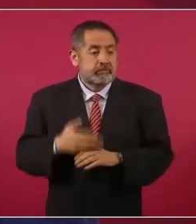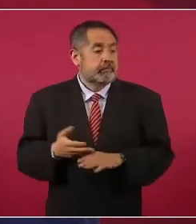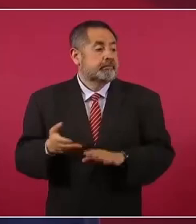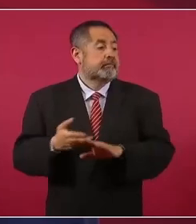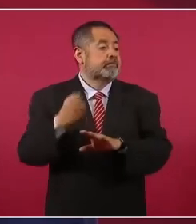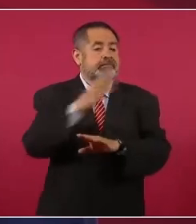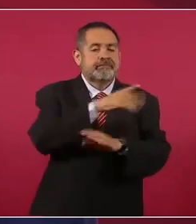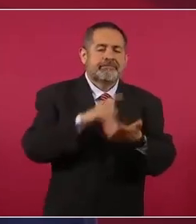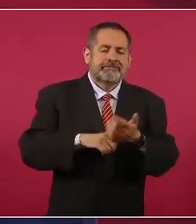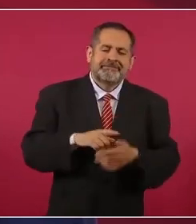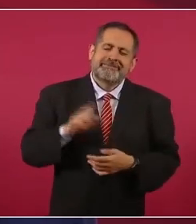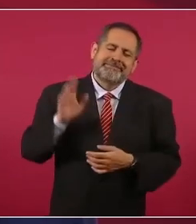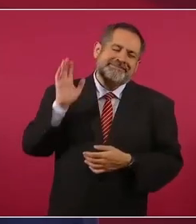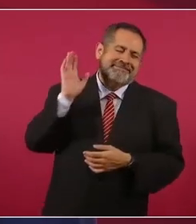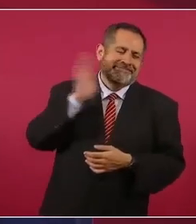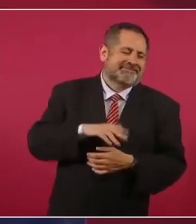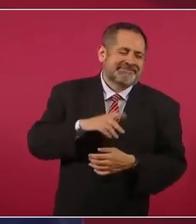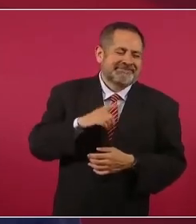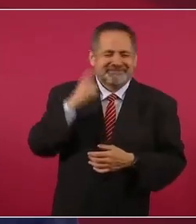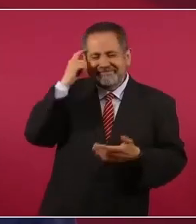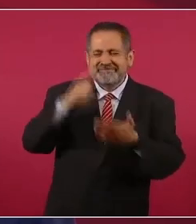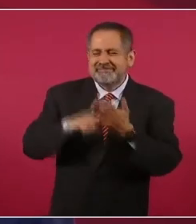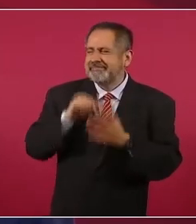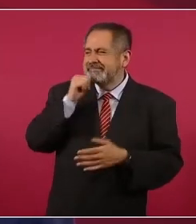tenían esa intención.